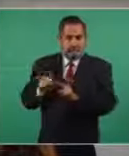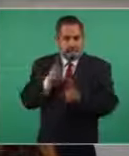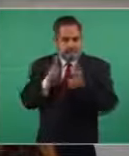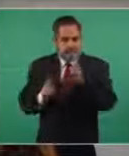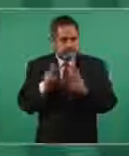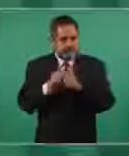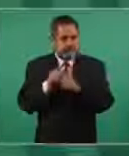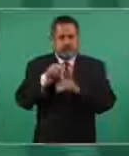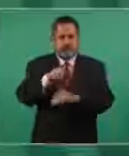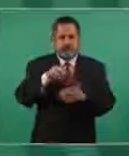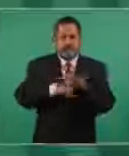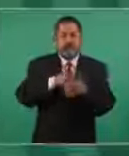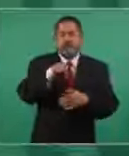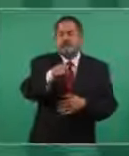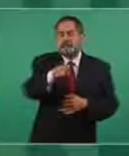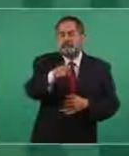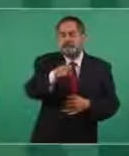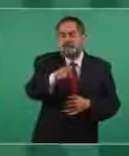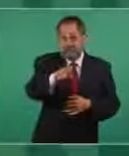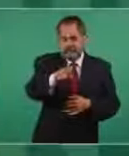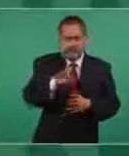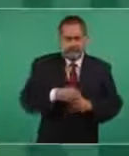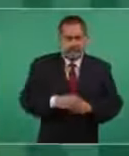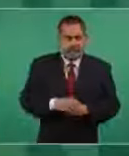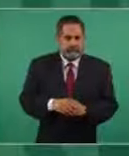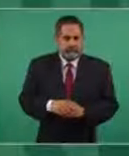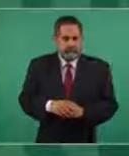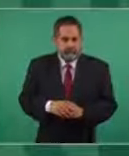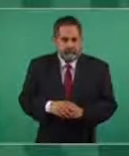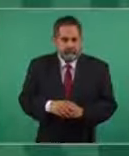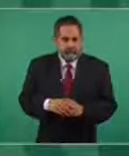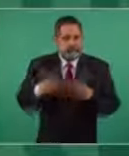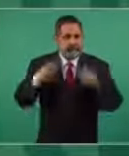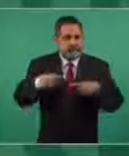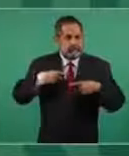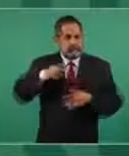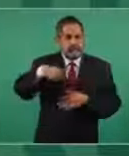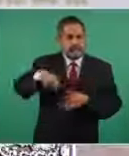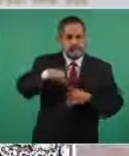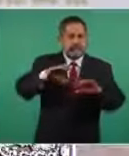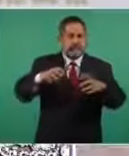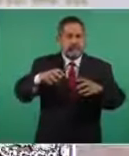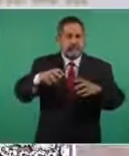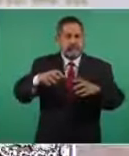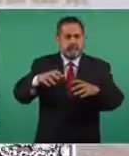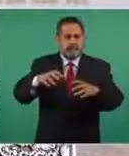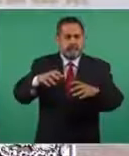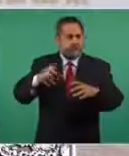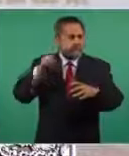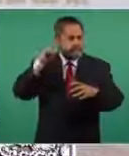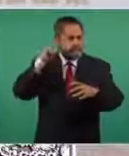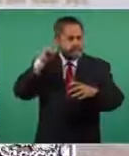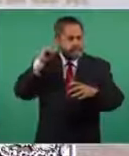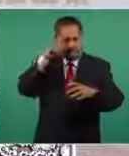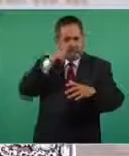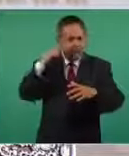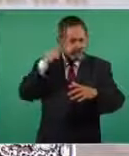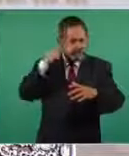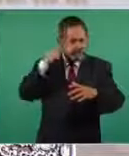el caso de las personas que tienen dificultad para oír.